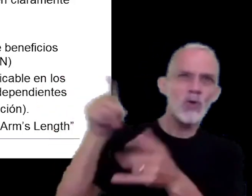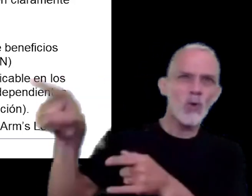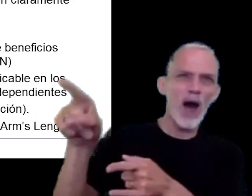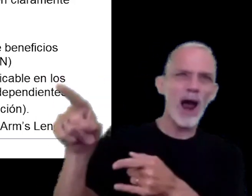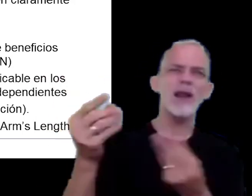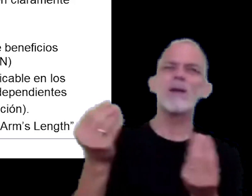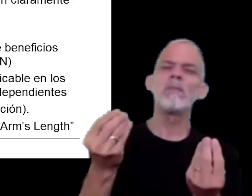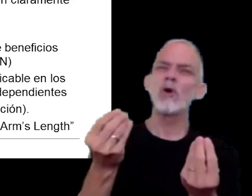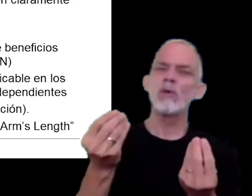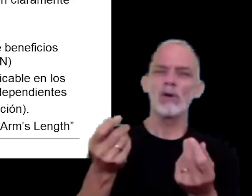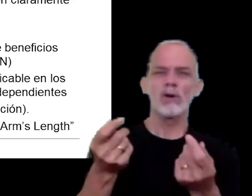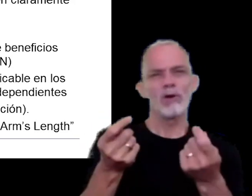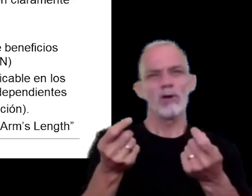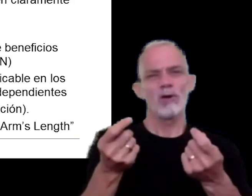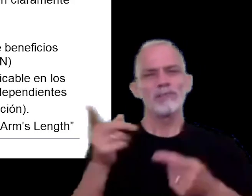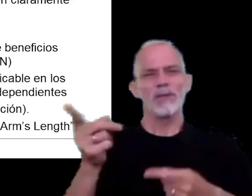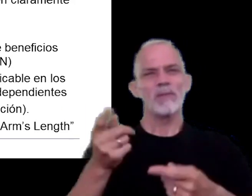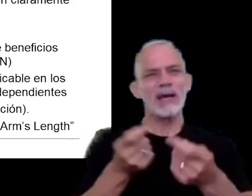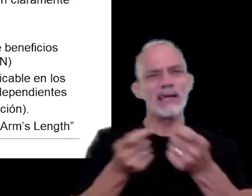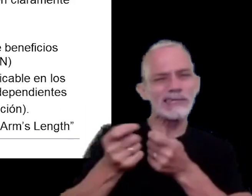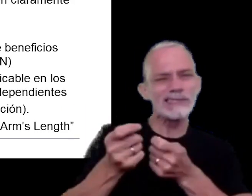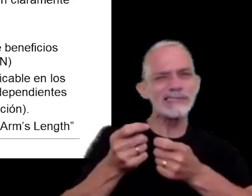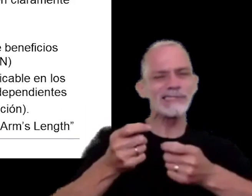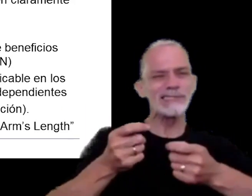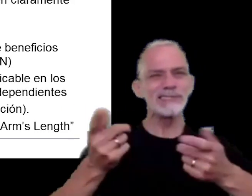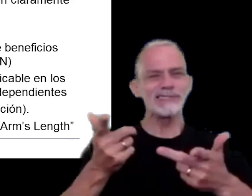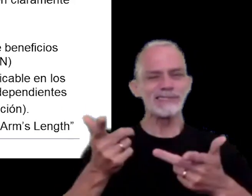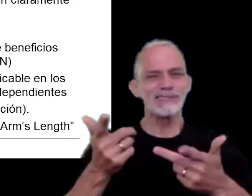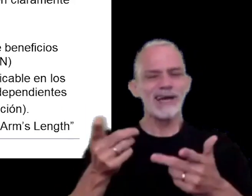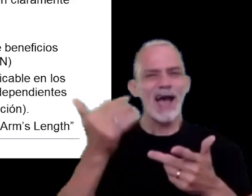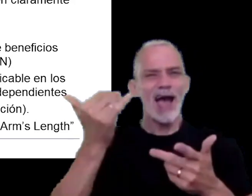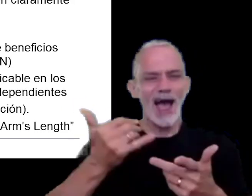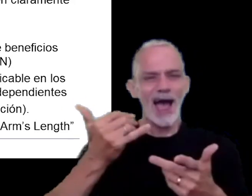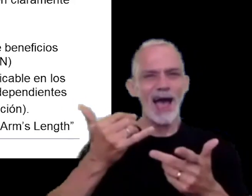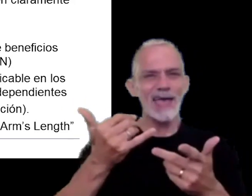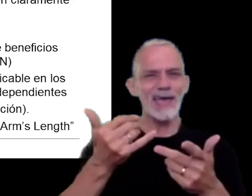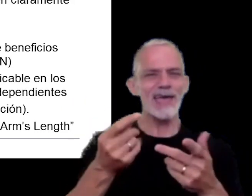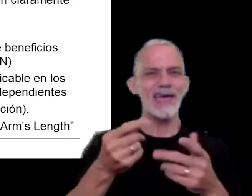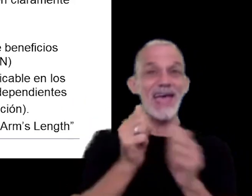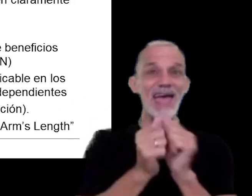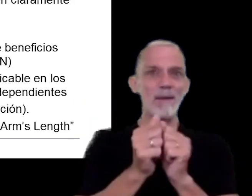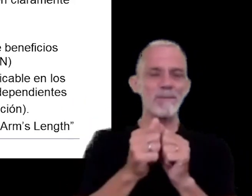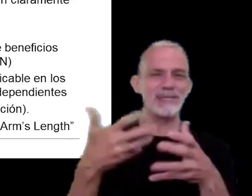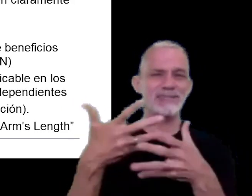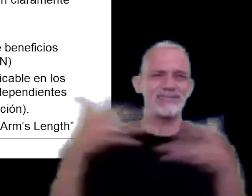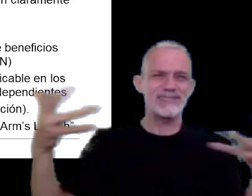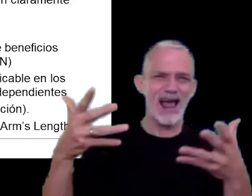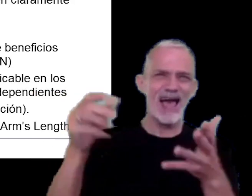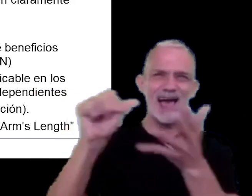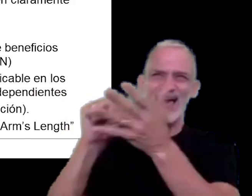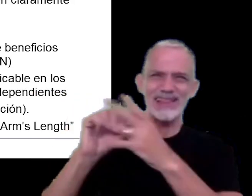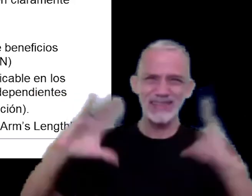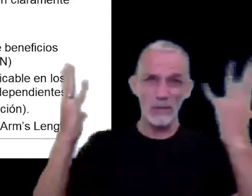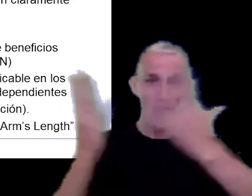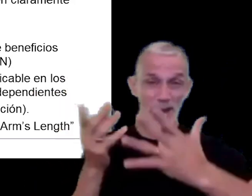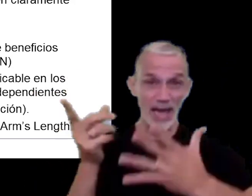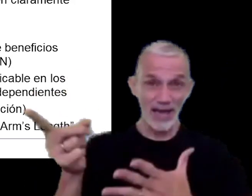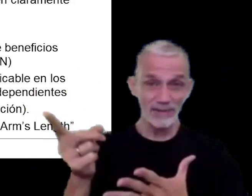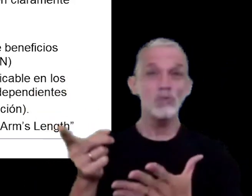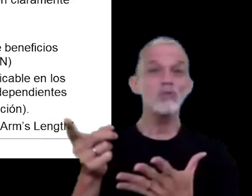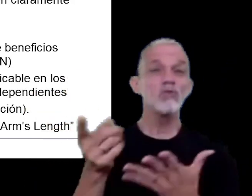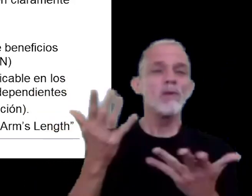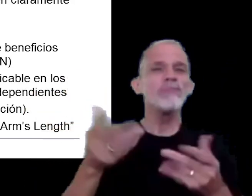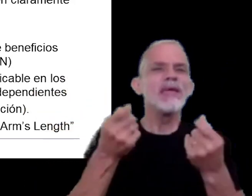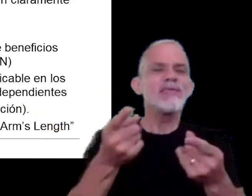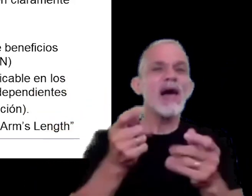medio de mecanismos que implementan empresas multinacionales y al mismo tiempo también brindar a las